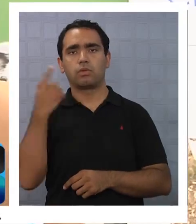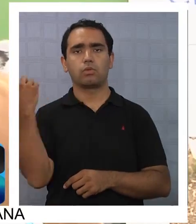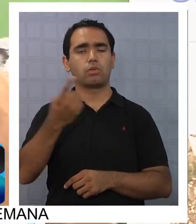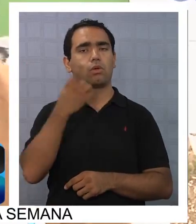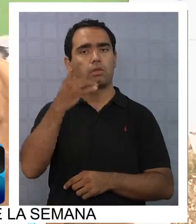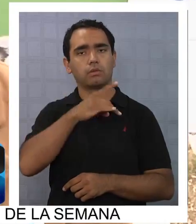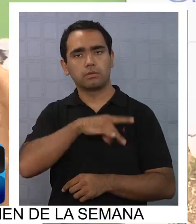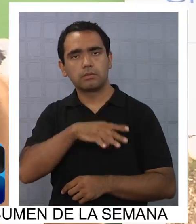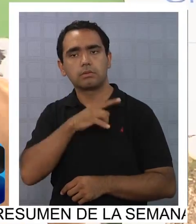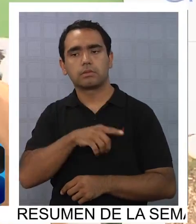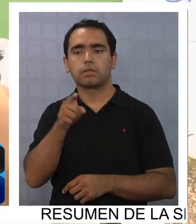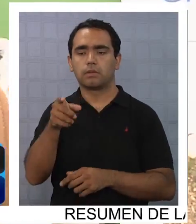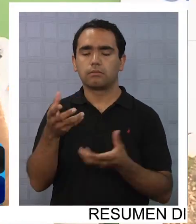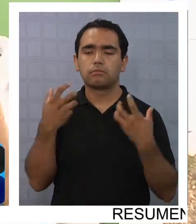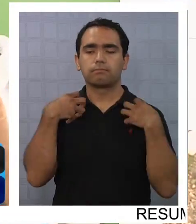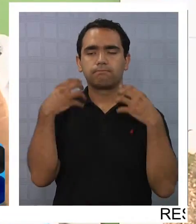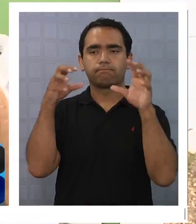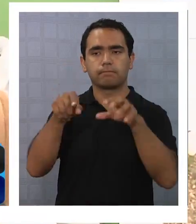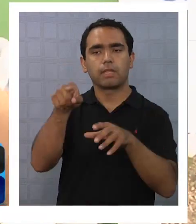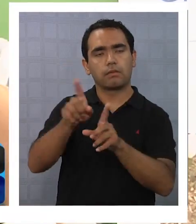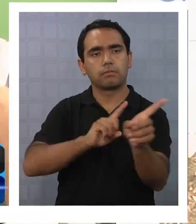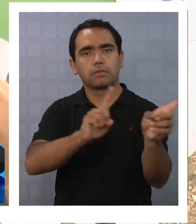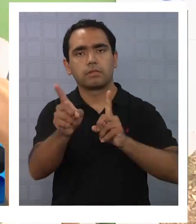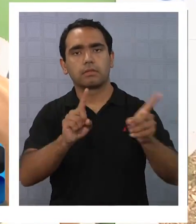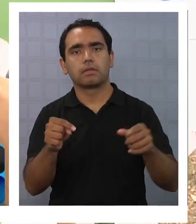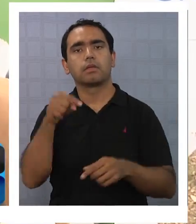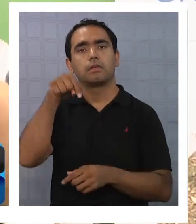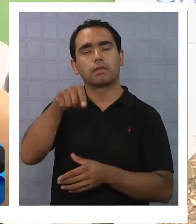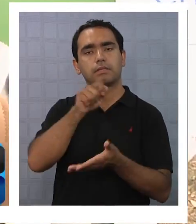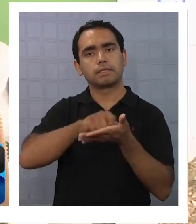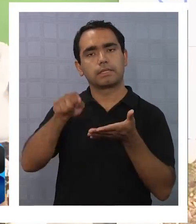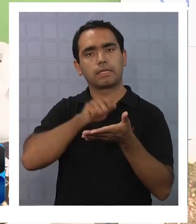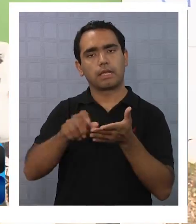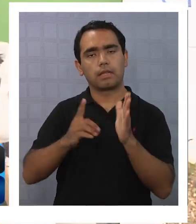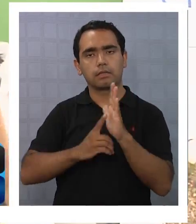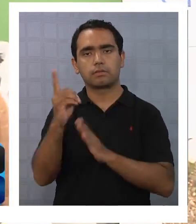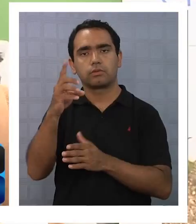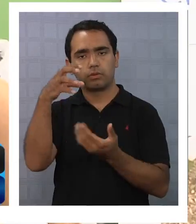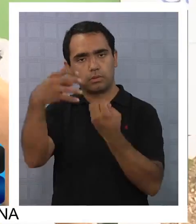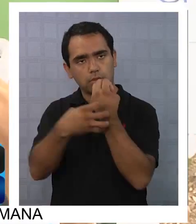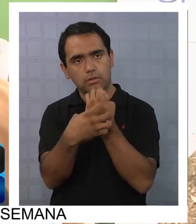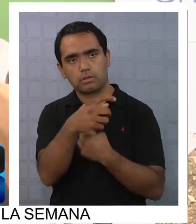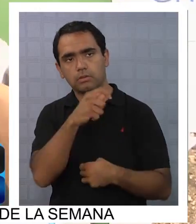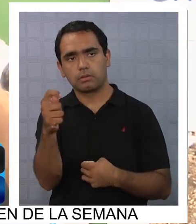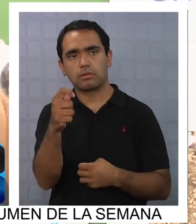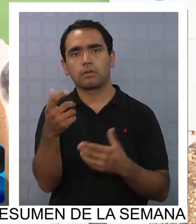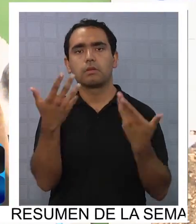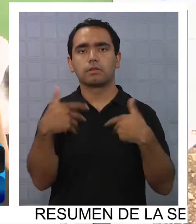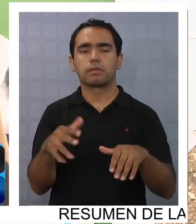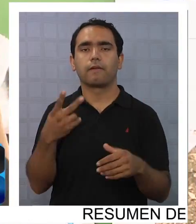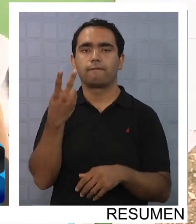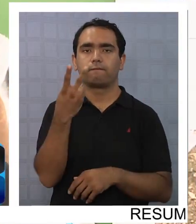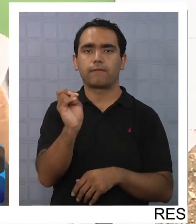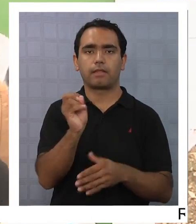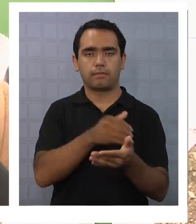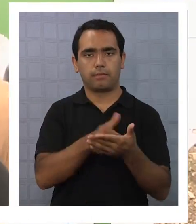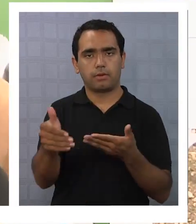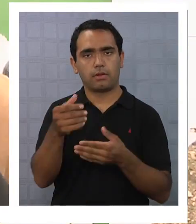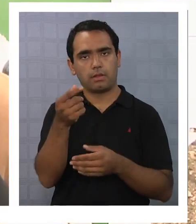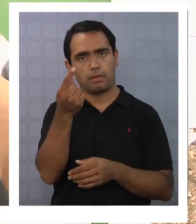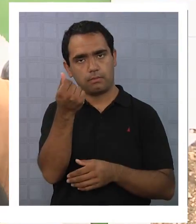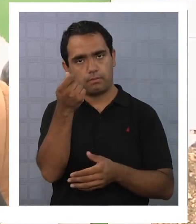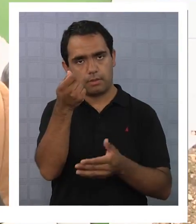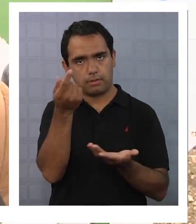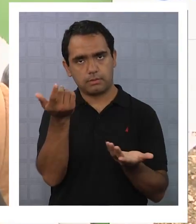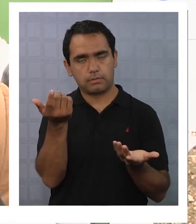sean quienes los ponen en marcha. Hasta ahora, la Subsecretaría de Desarrollo Regional ha entregado más de 20 millones de pesos ya al